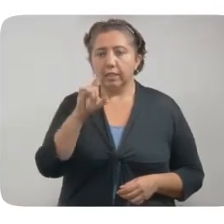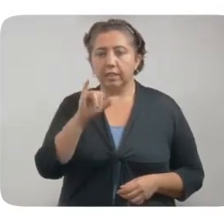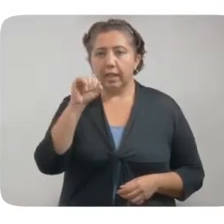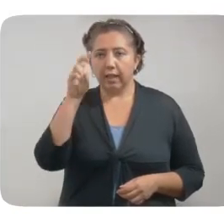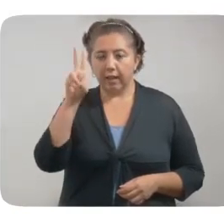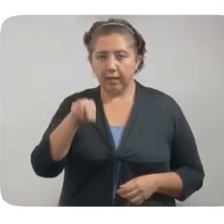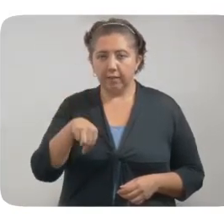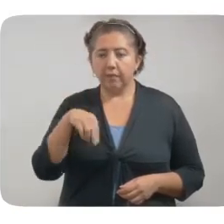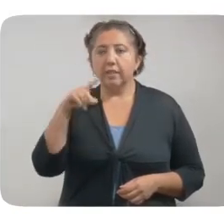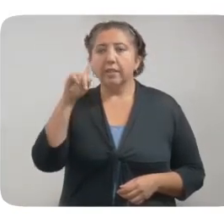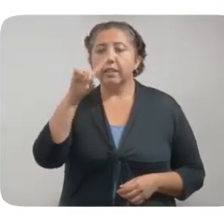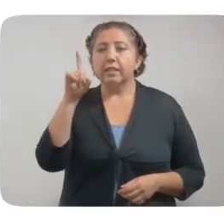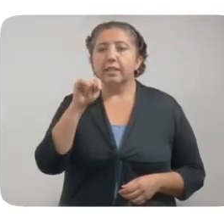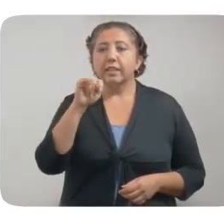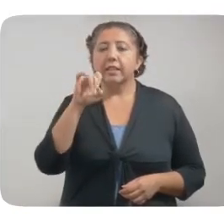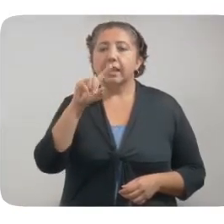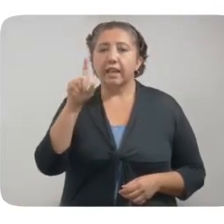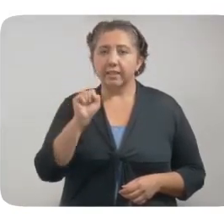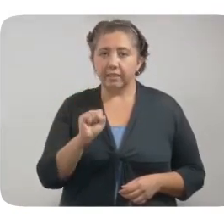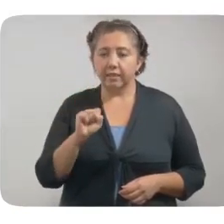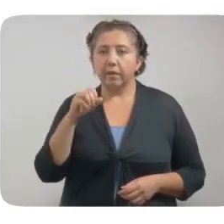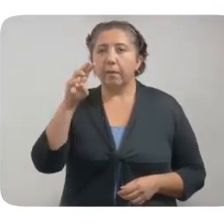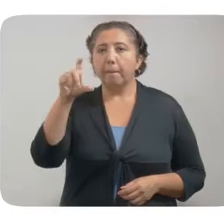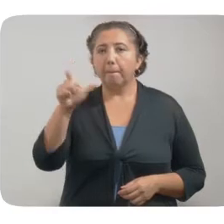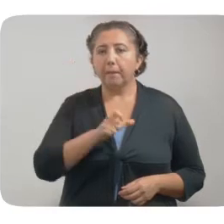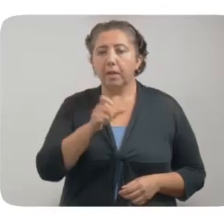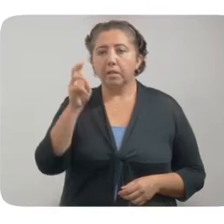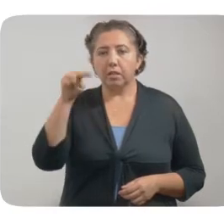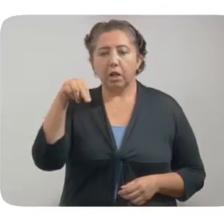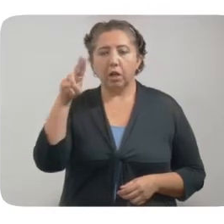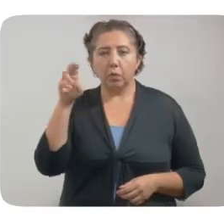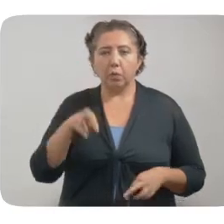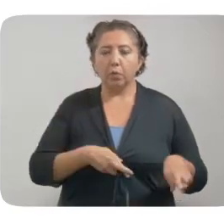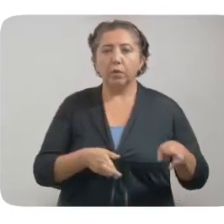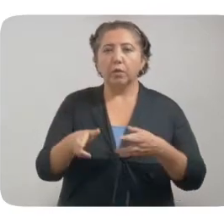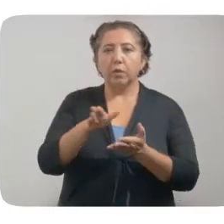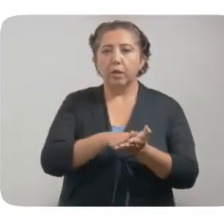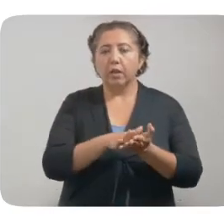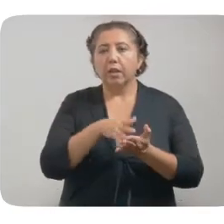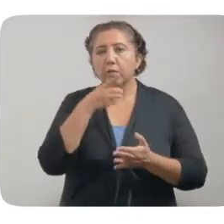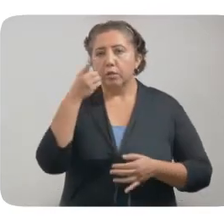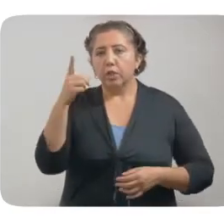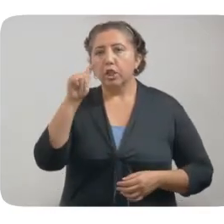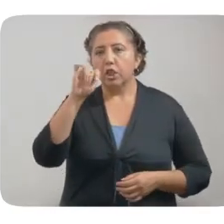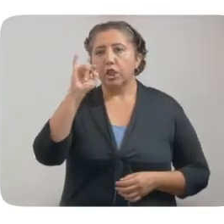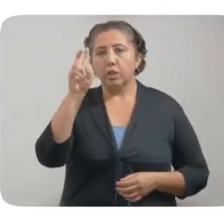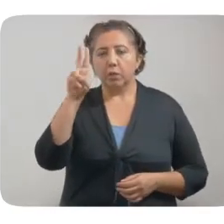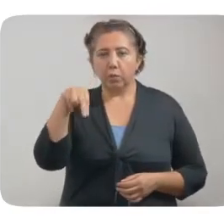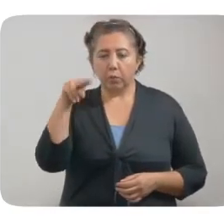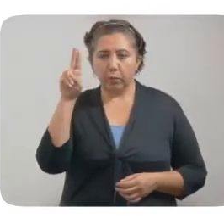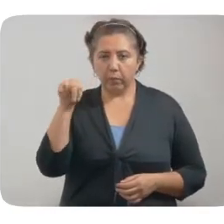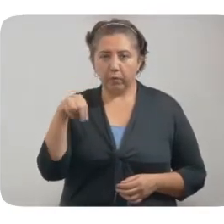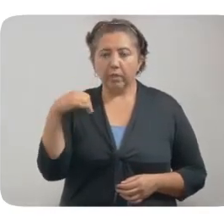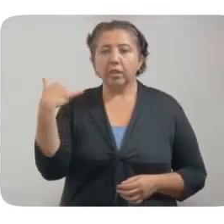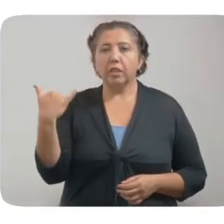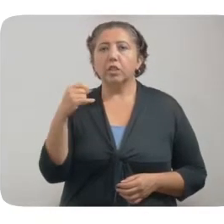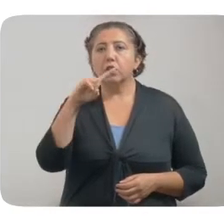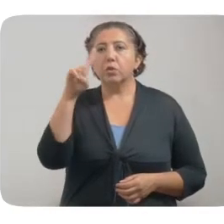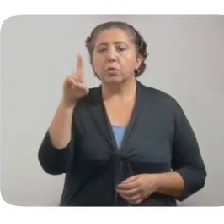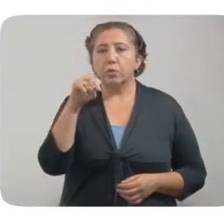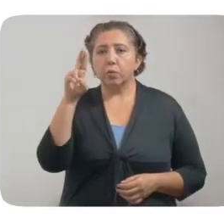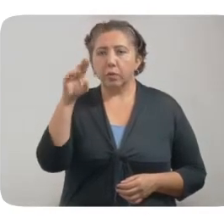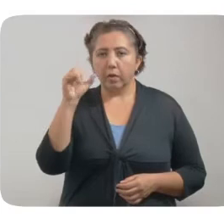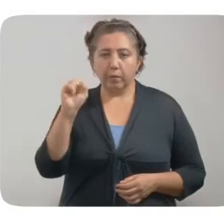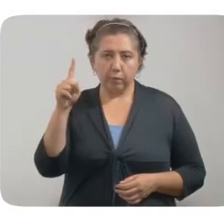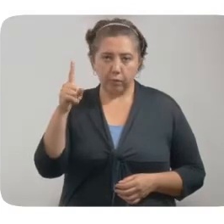González, Sitás, Ixil, Mashcanú, Opichén, Río Lagartos, Sacalúm, Tinúm, Tishcocop y Zucacap